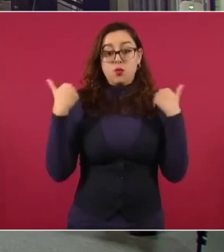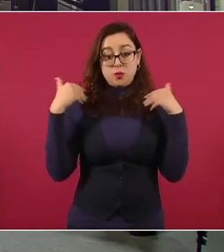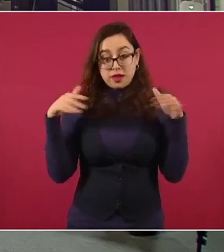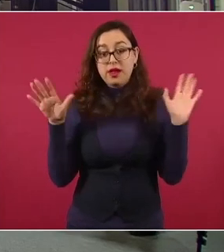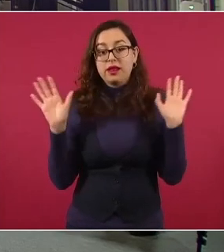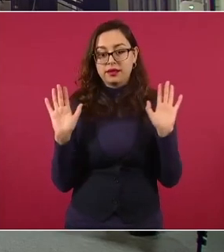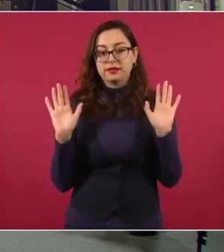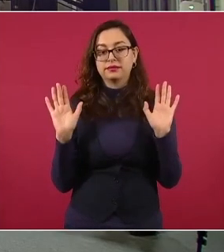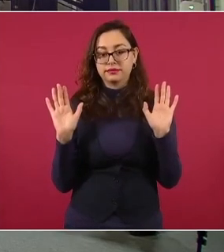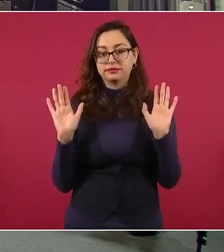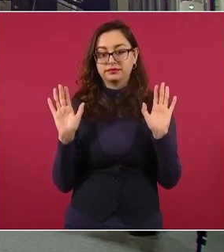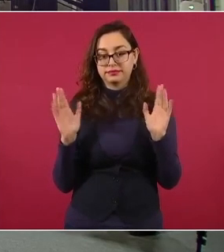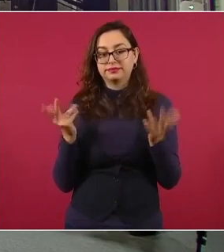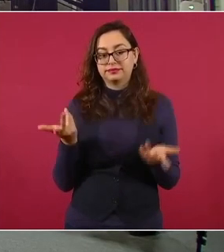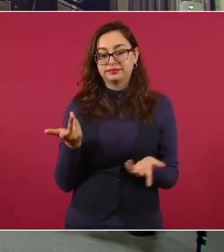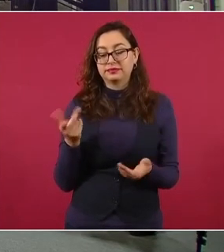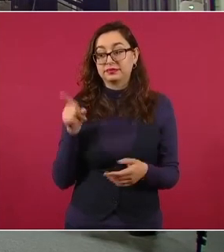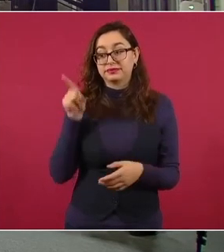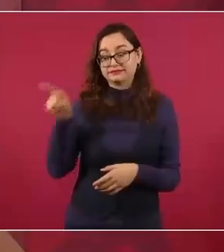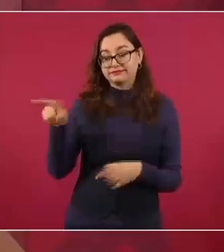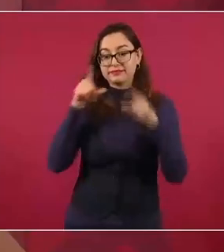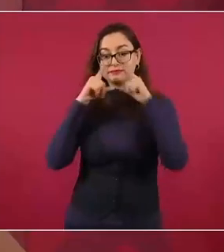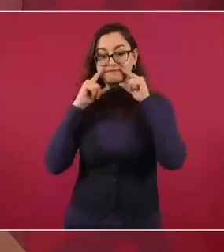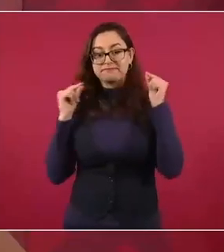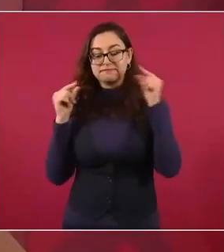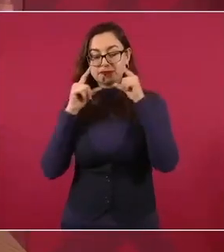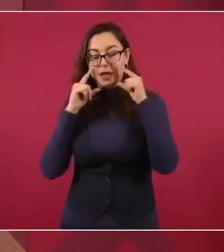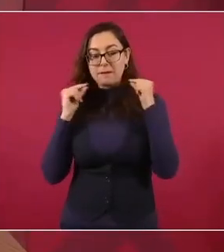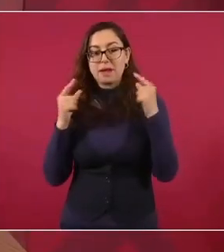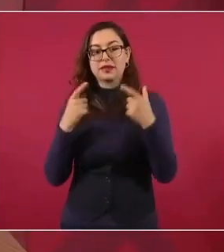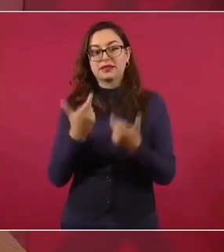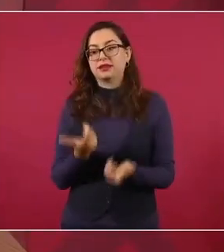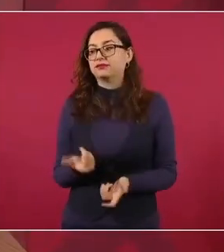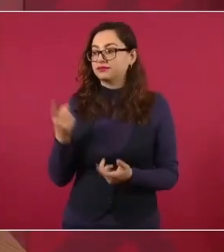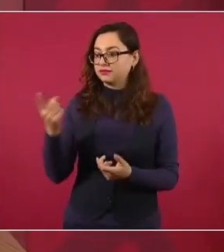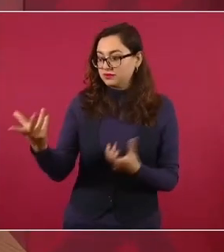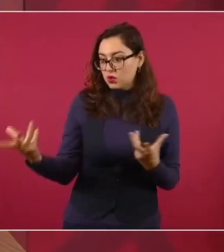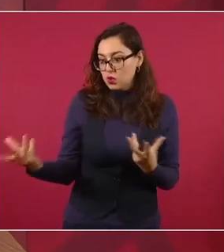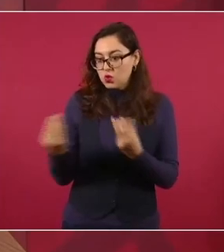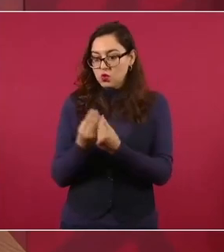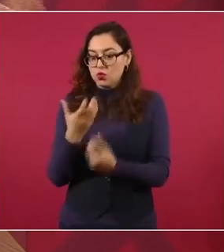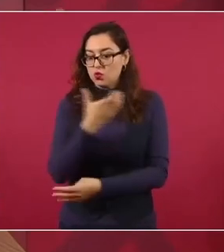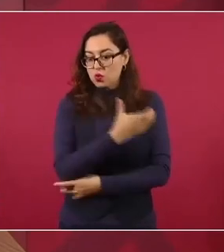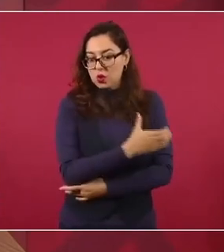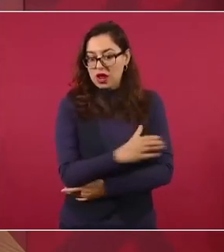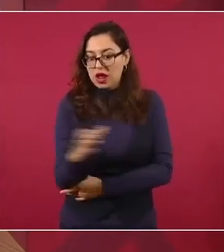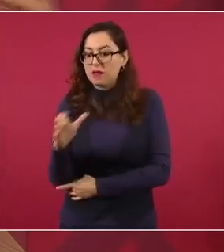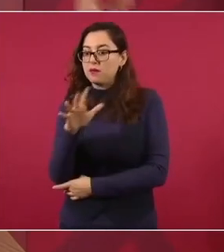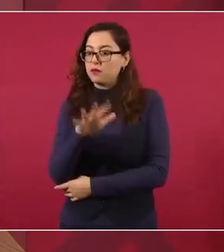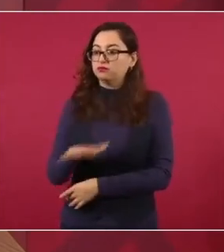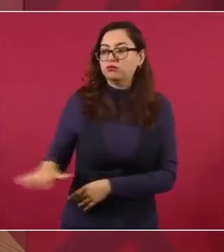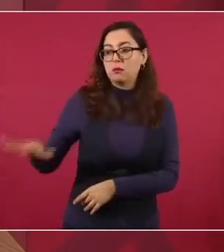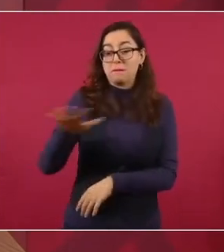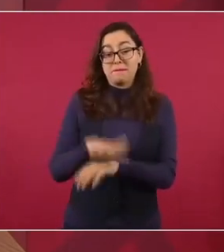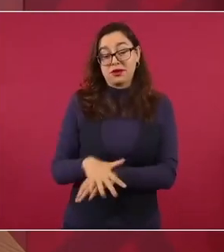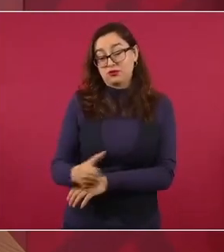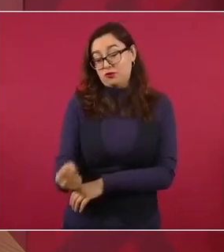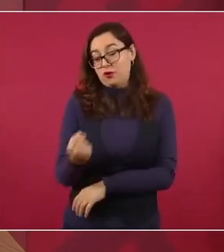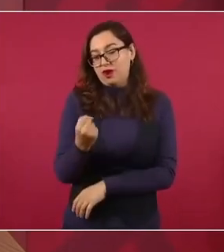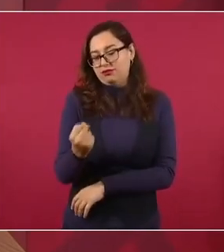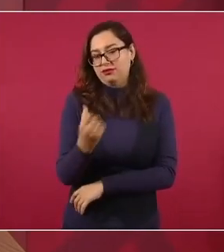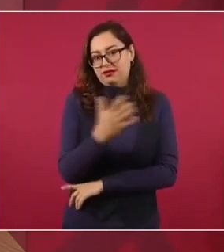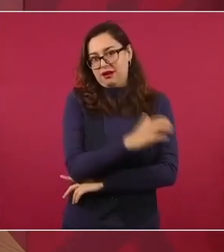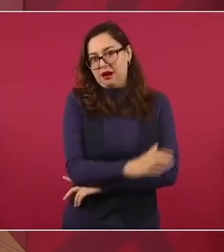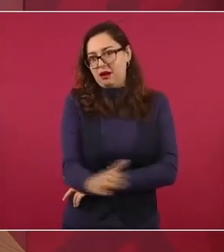era la alianza con Zapata, con los campesinos, con la fuerza social más importante en ese entonces